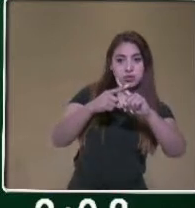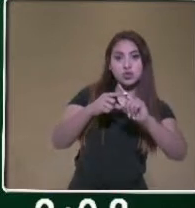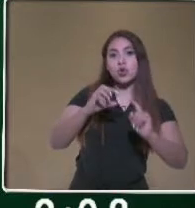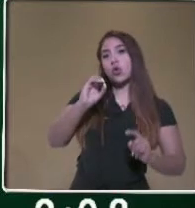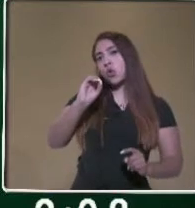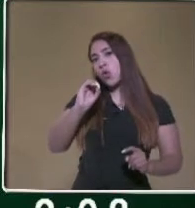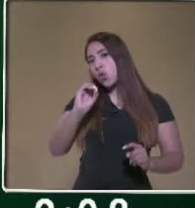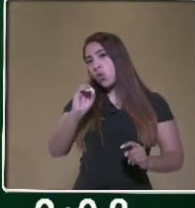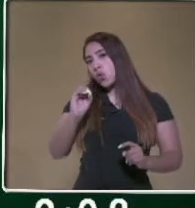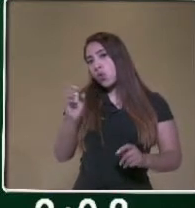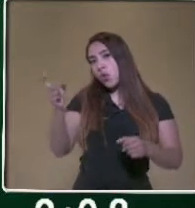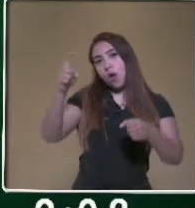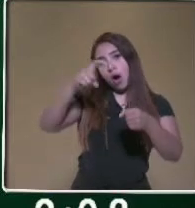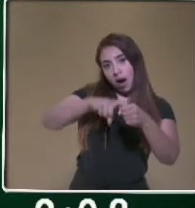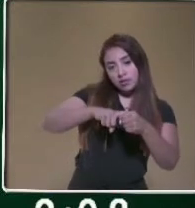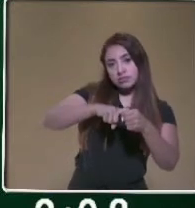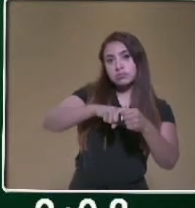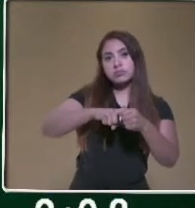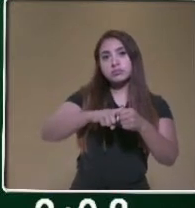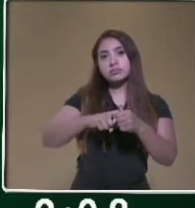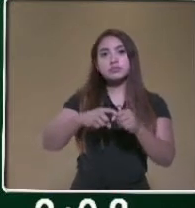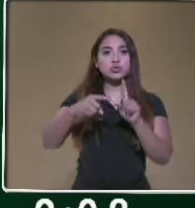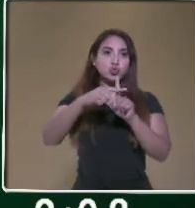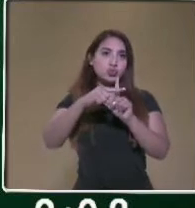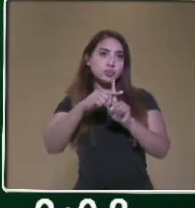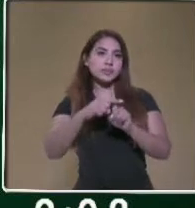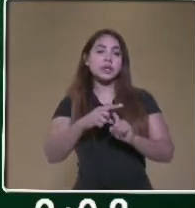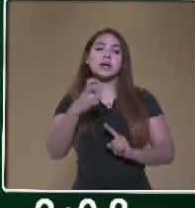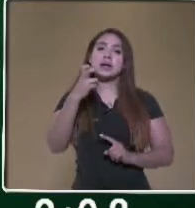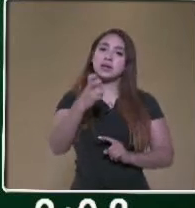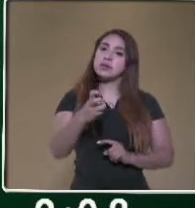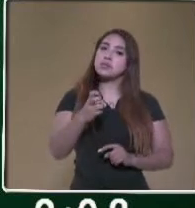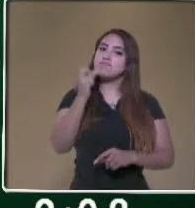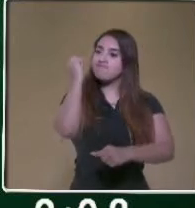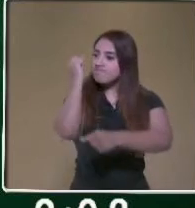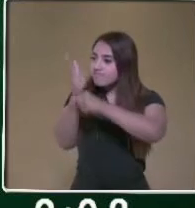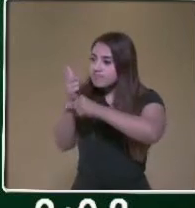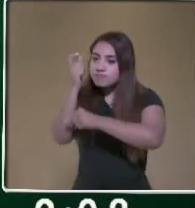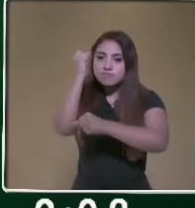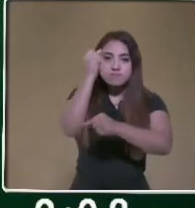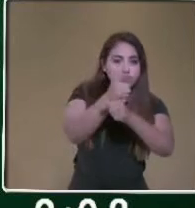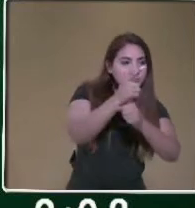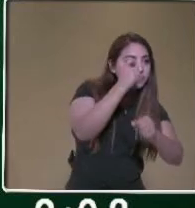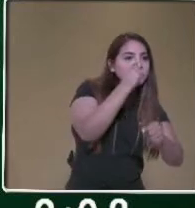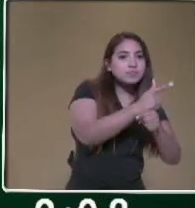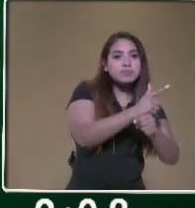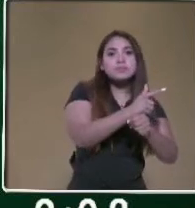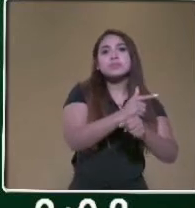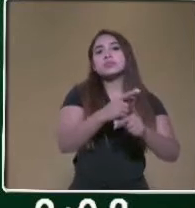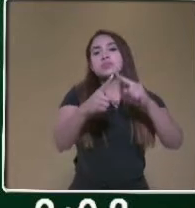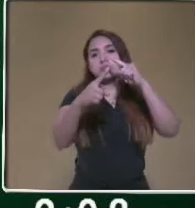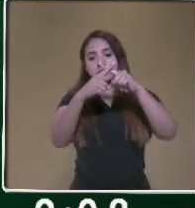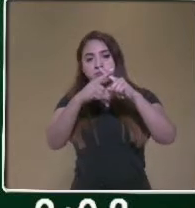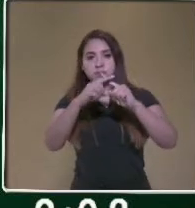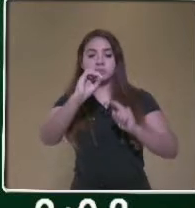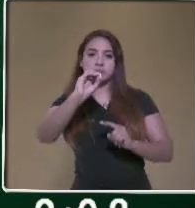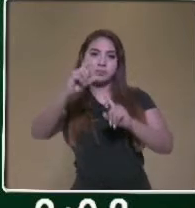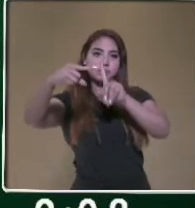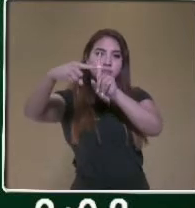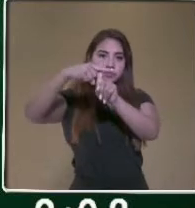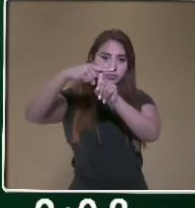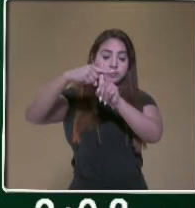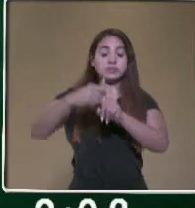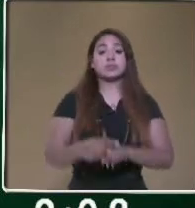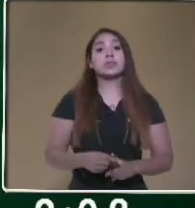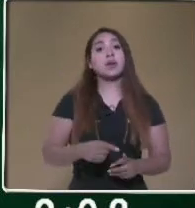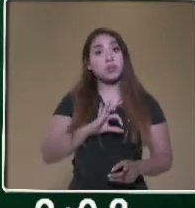darle una respuesta. Con un énfasis de identificar las multiplicaciones y las adiciones que le permitan resolver un